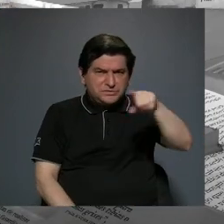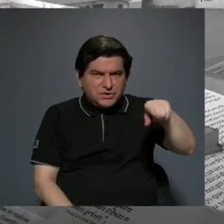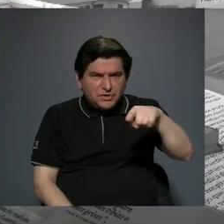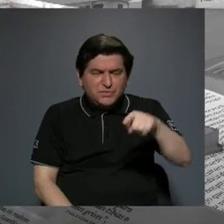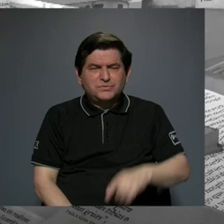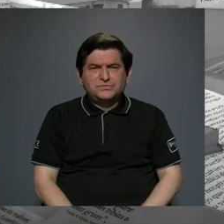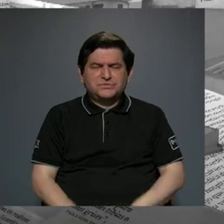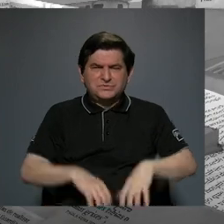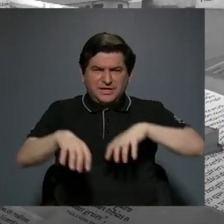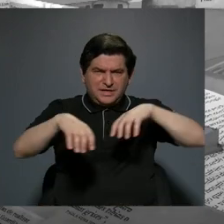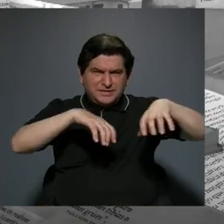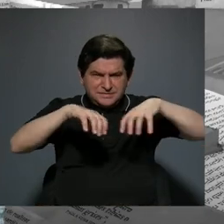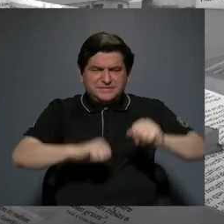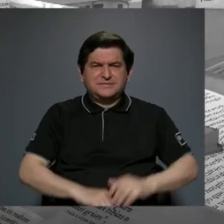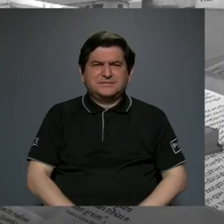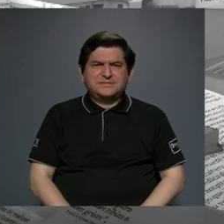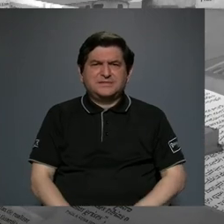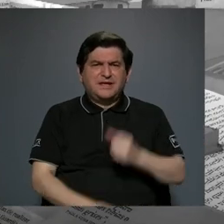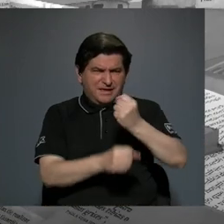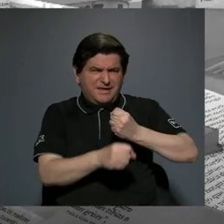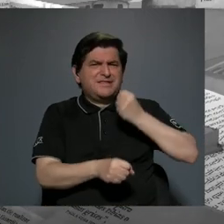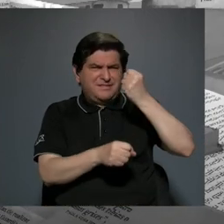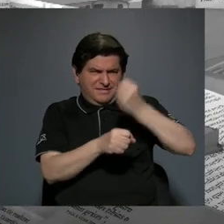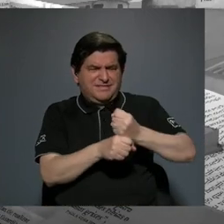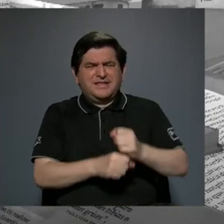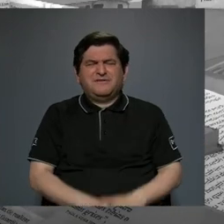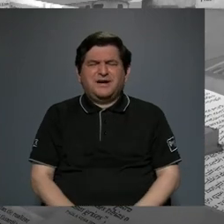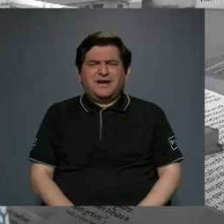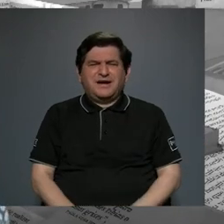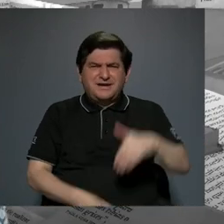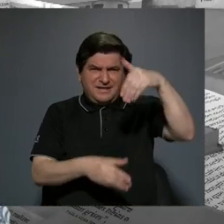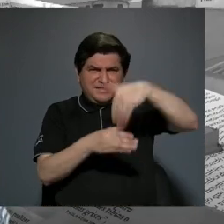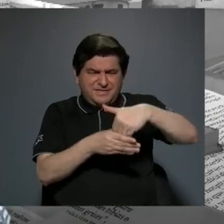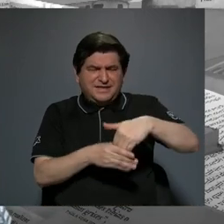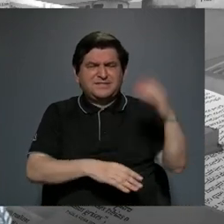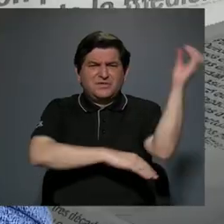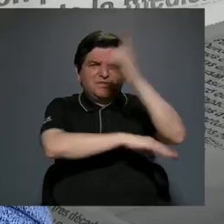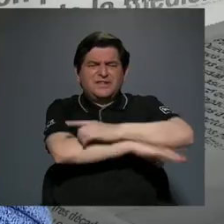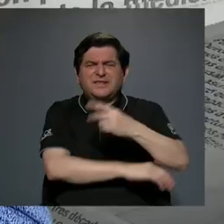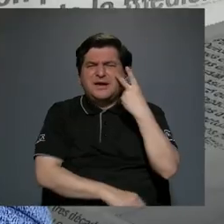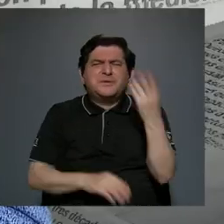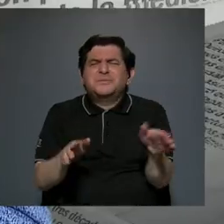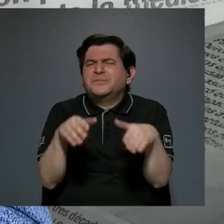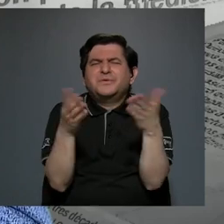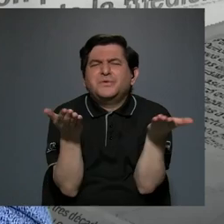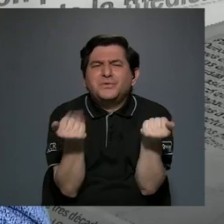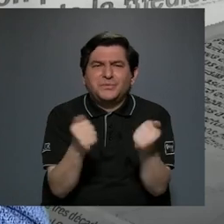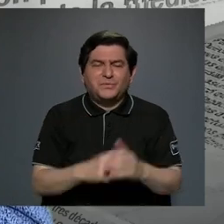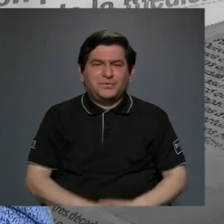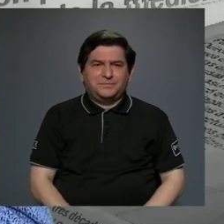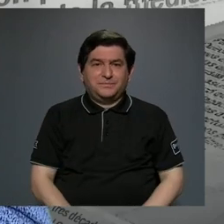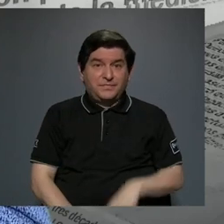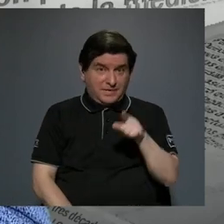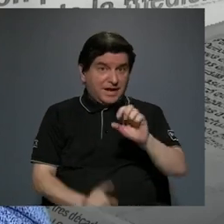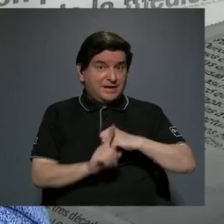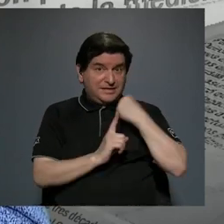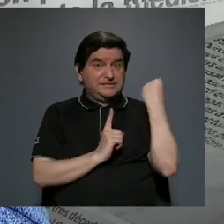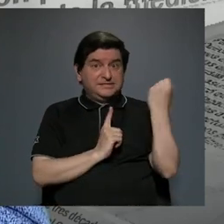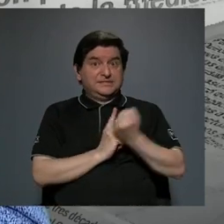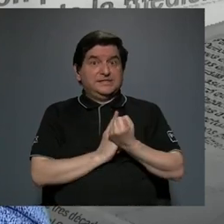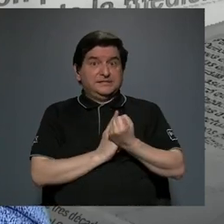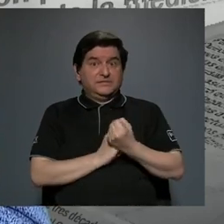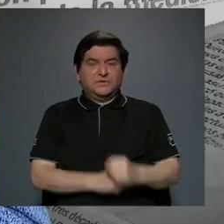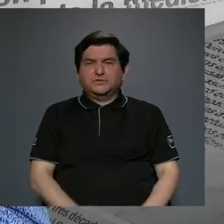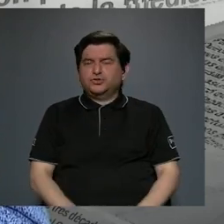se está moviendo y han trabajado en la organización de este día? Bueno, ese punto propiamente